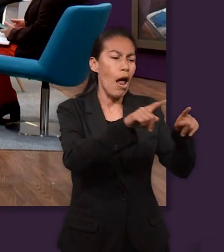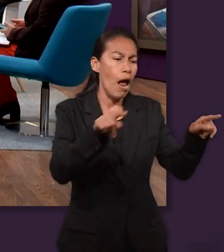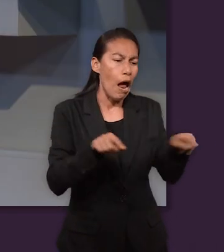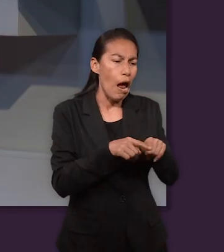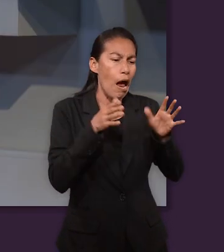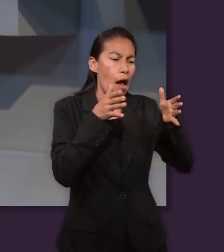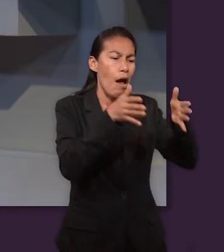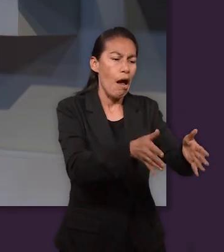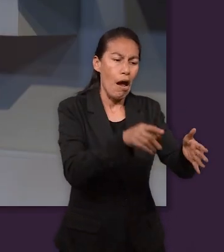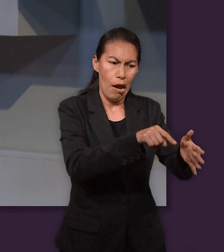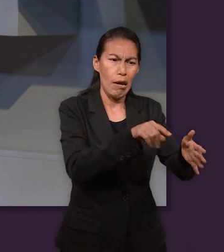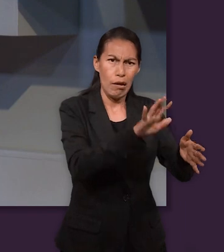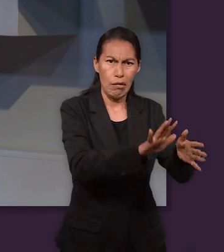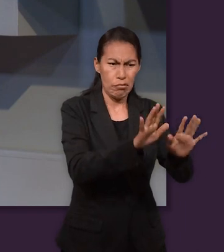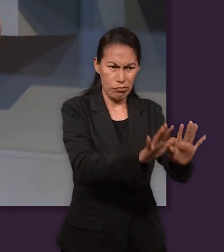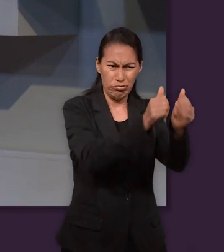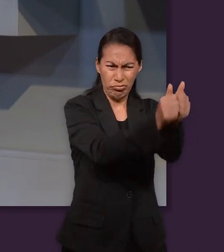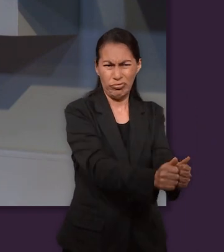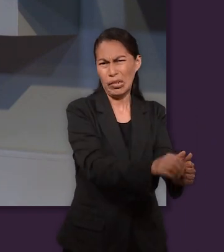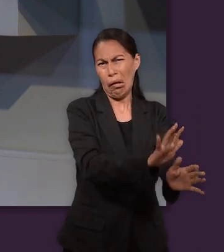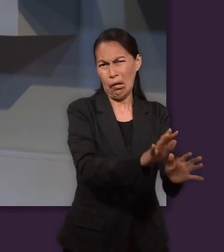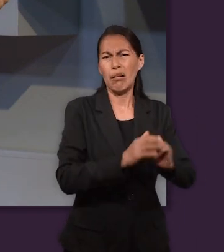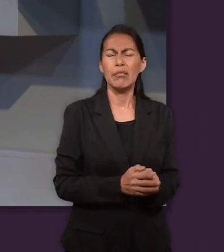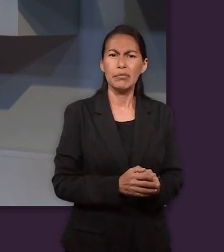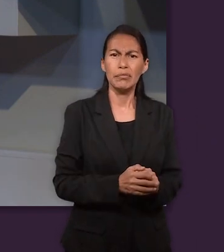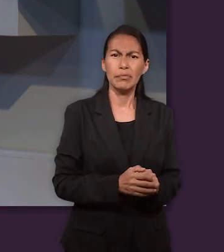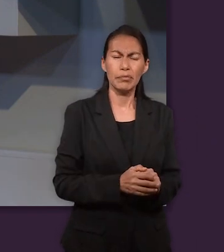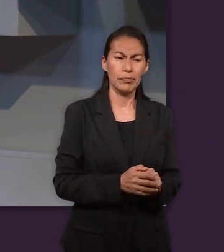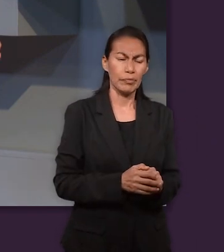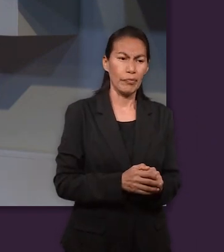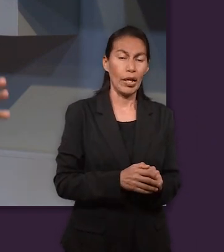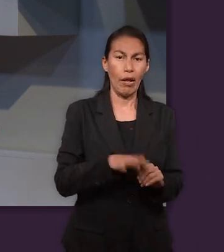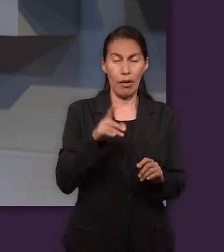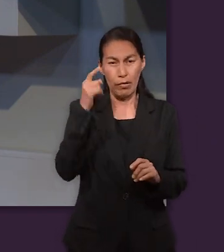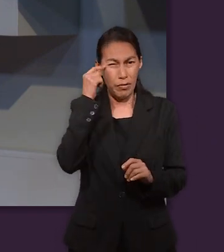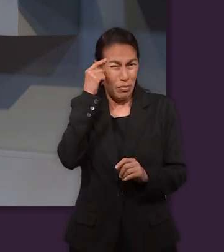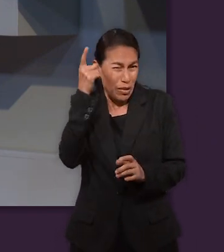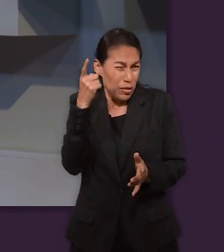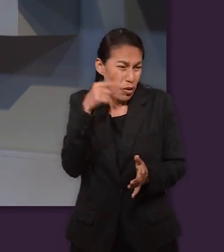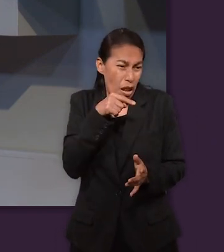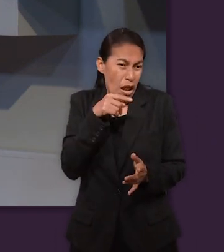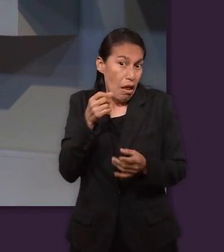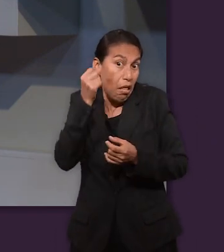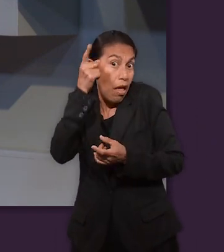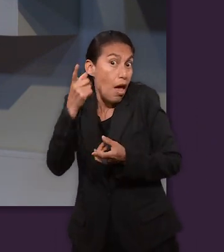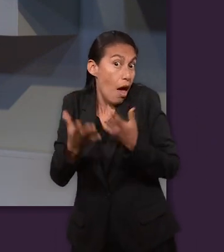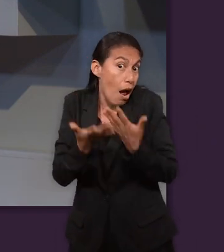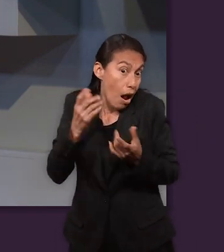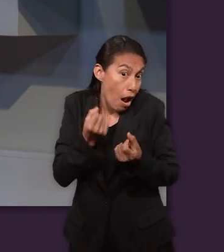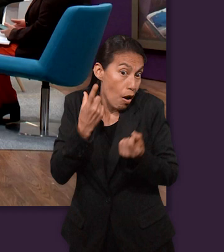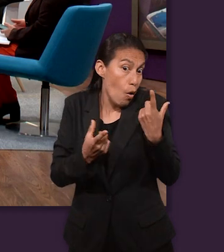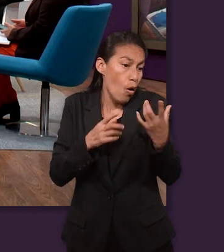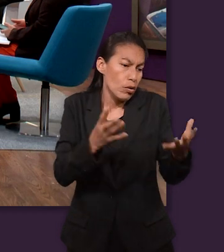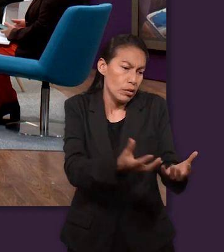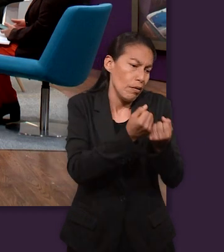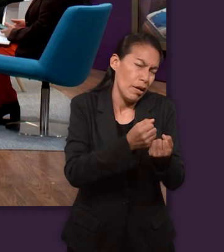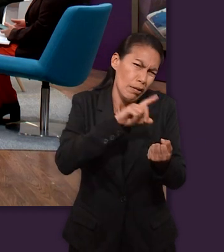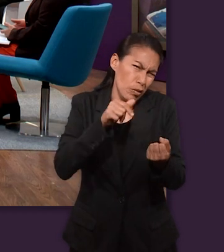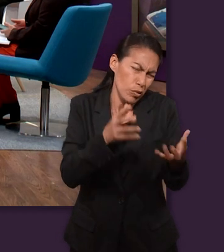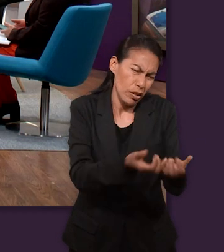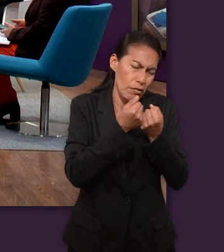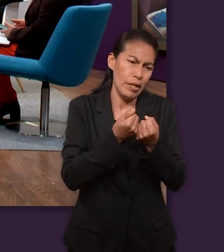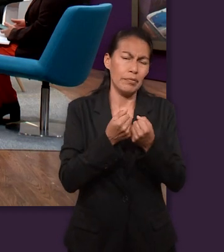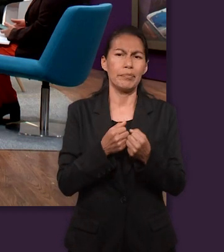mayor los detiene y le dice, ok, no lo vamos a matar con nuestras manos, mejor vamos a aventarle a la cisterna. Y ahí, a ver qué pasa. Yo me imagino que,